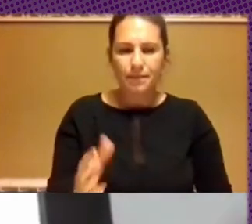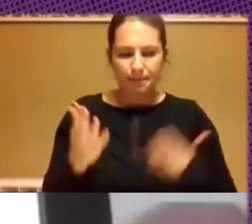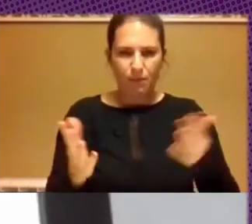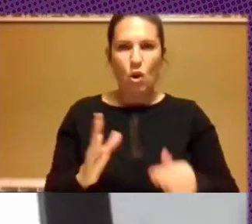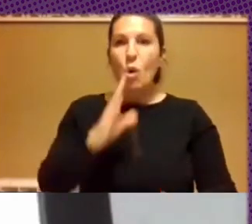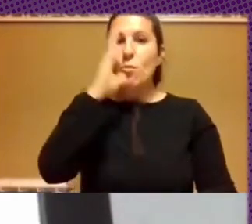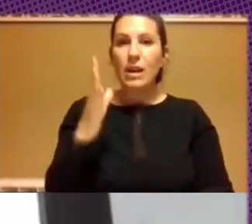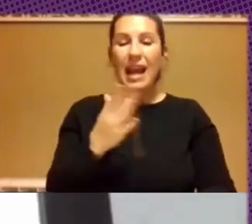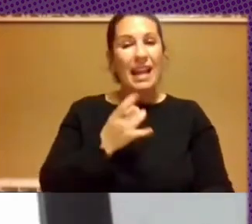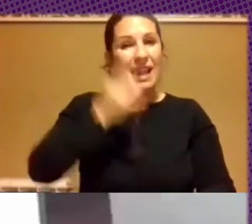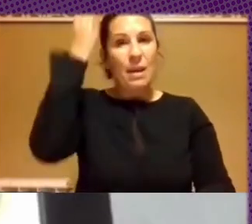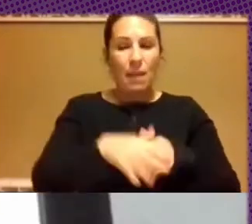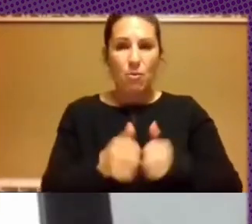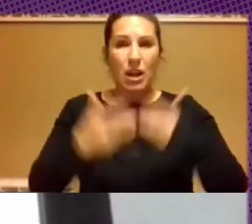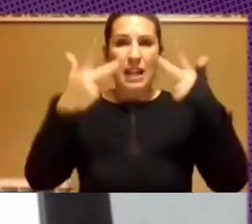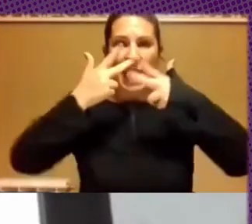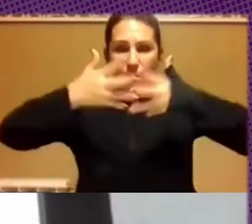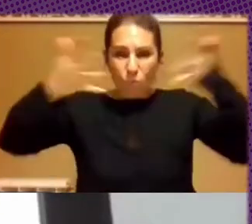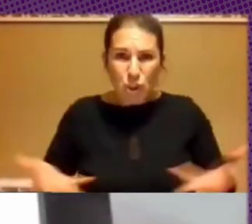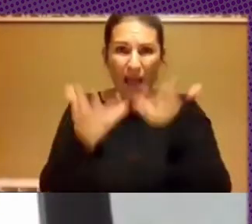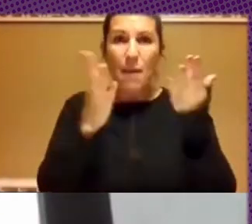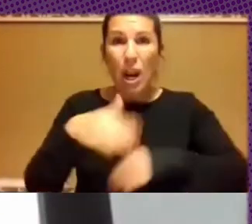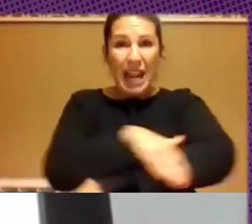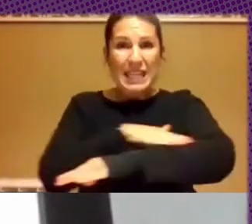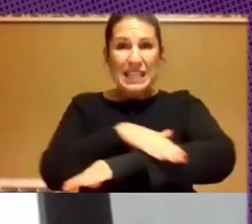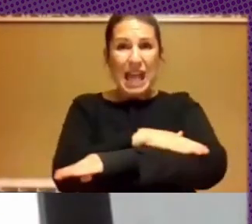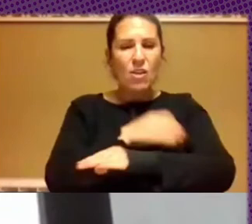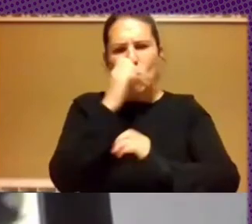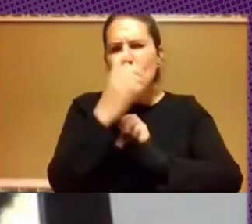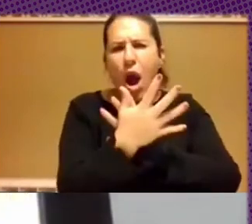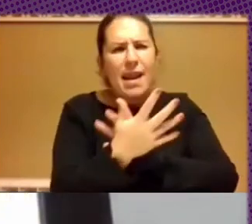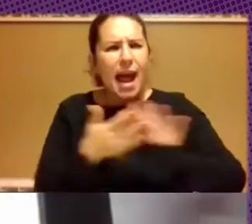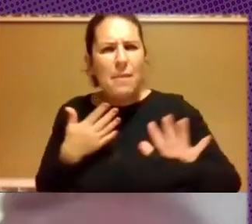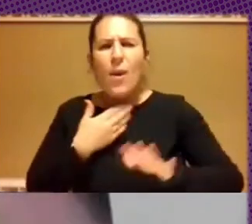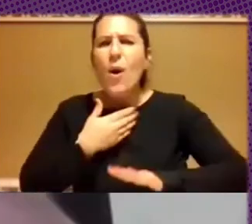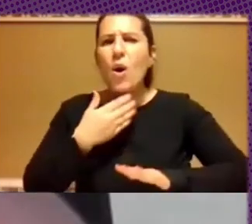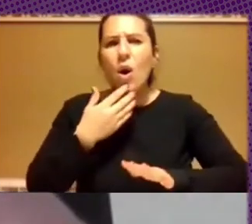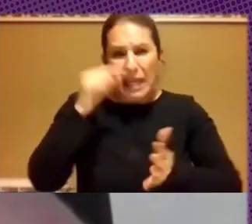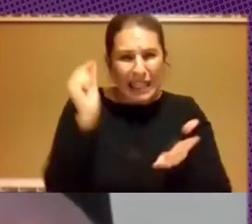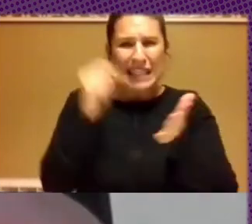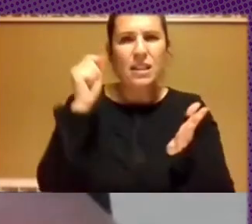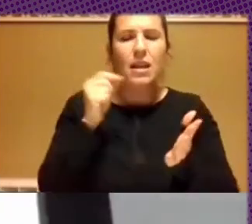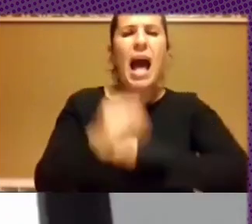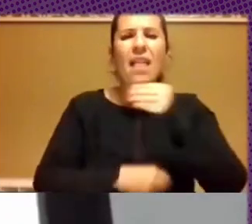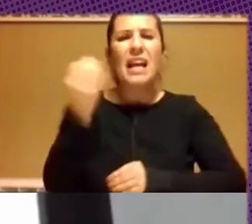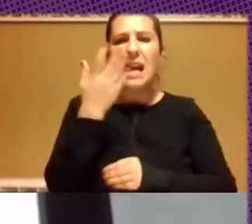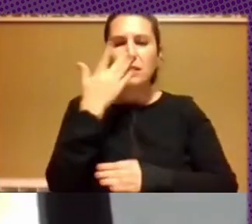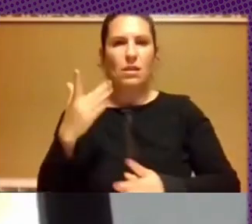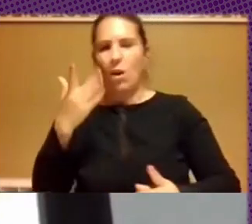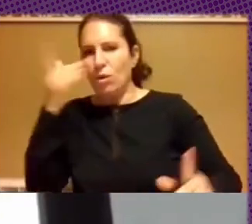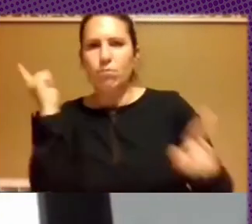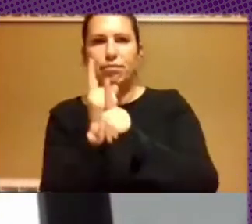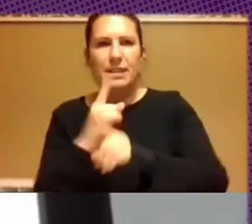democrática impulsada por el Estado es rápidamente, inmediatamente impugnada desde este